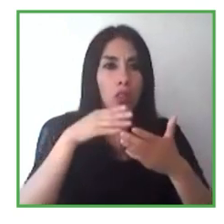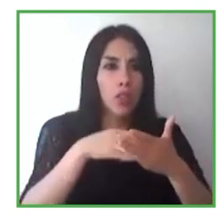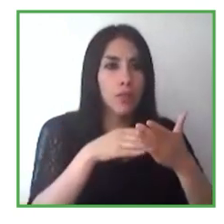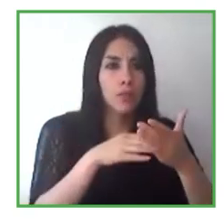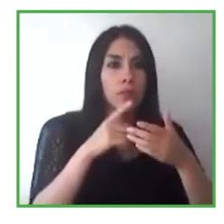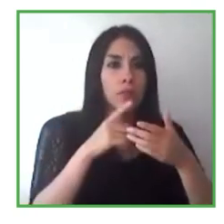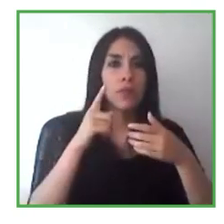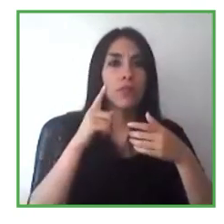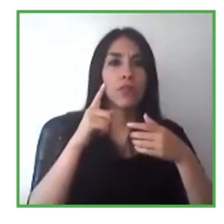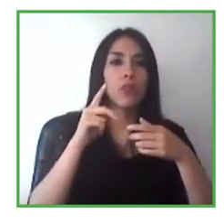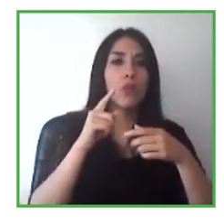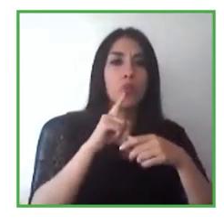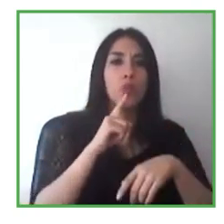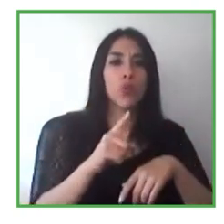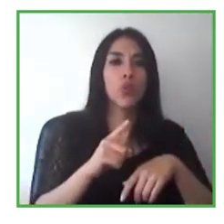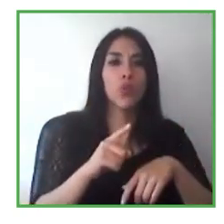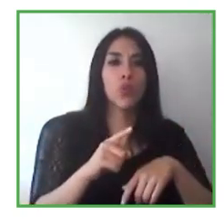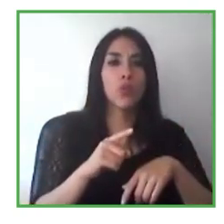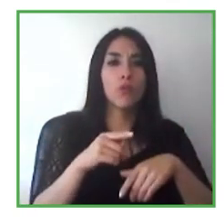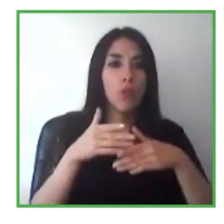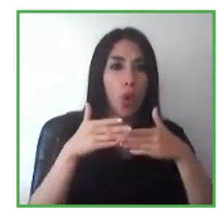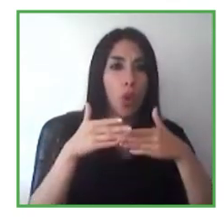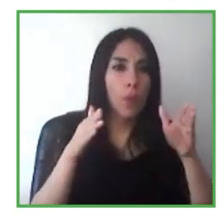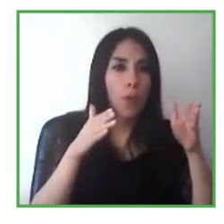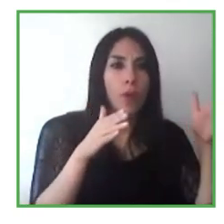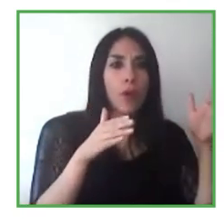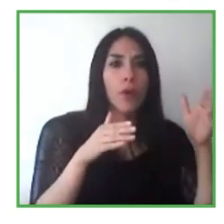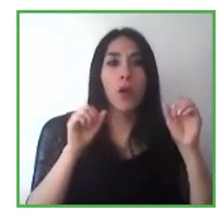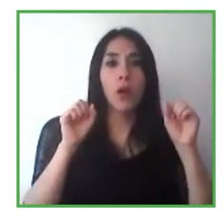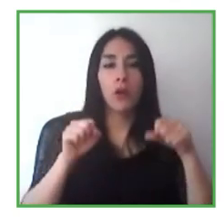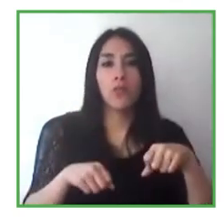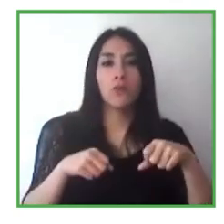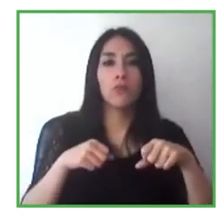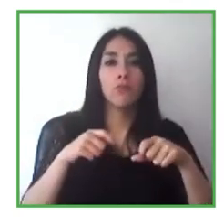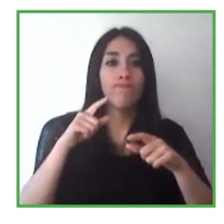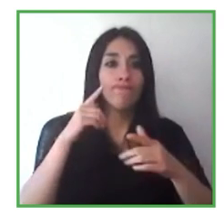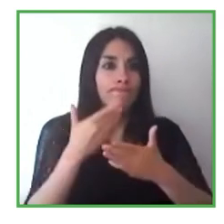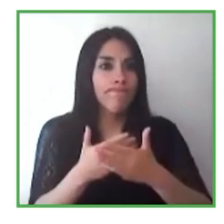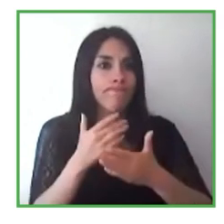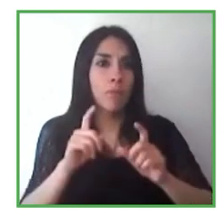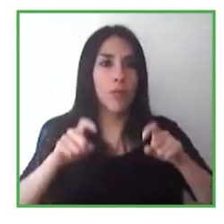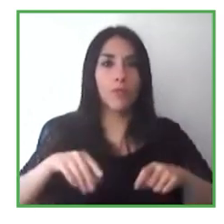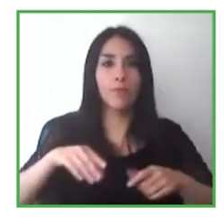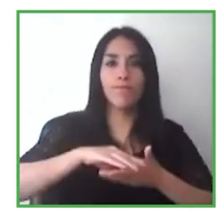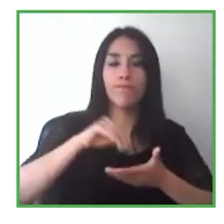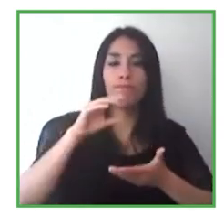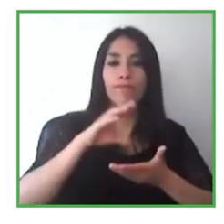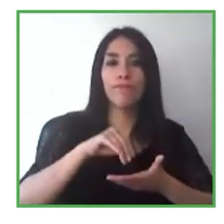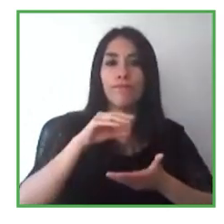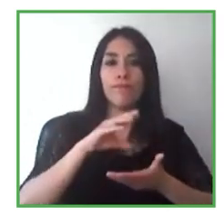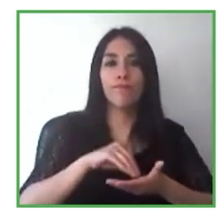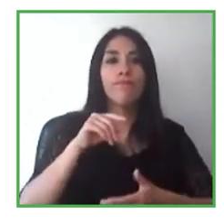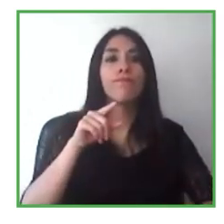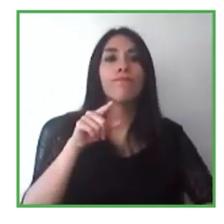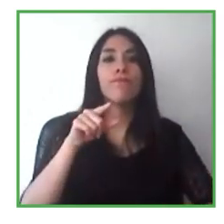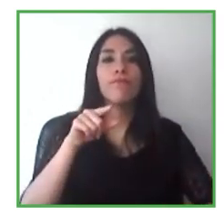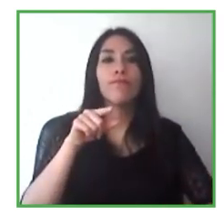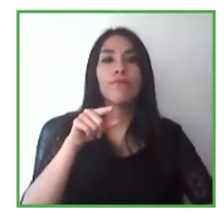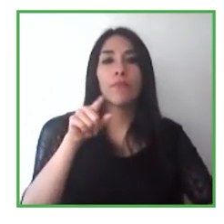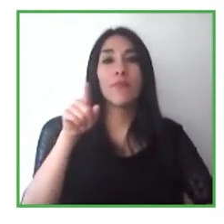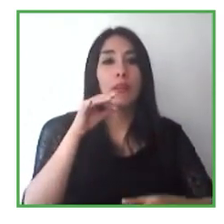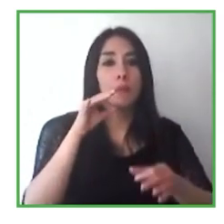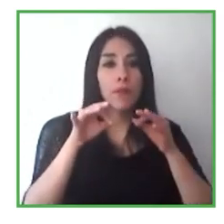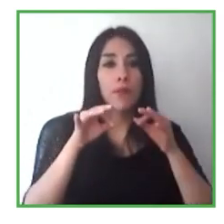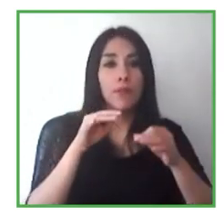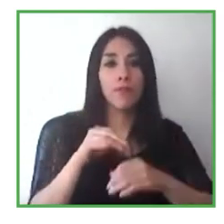tiempos y quizás hay cosas que las personas pueden aprender de nosotros también, y Ibs, como tú mencionaste, tenemos que ver todos los lados de esto,